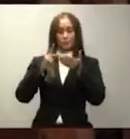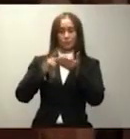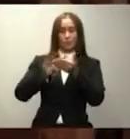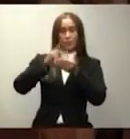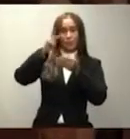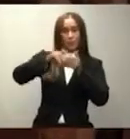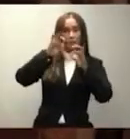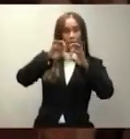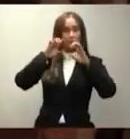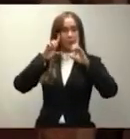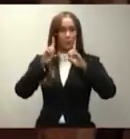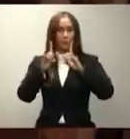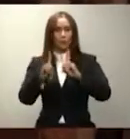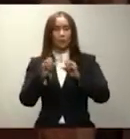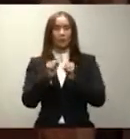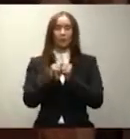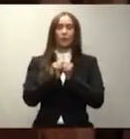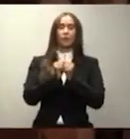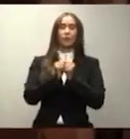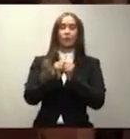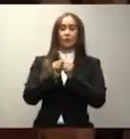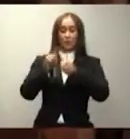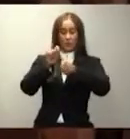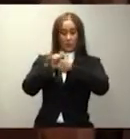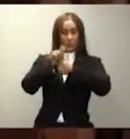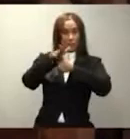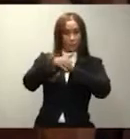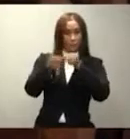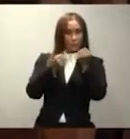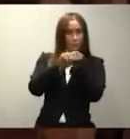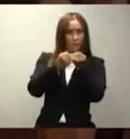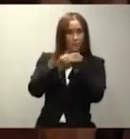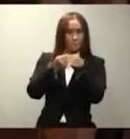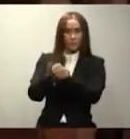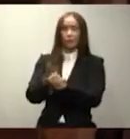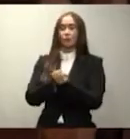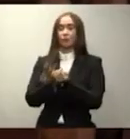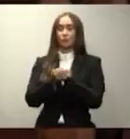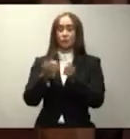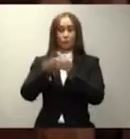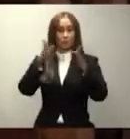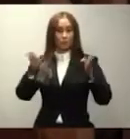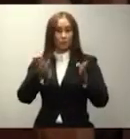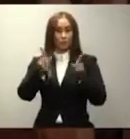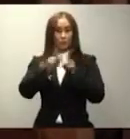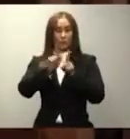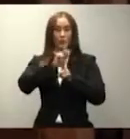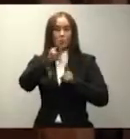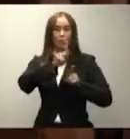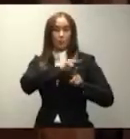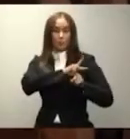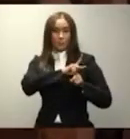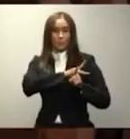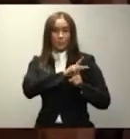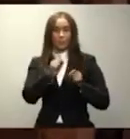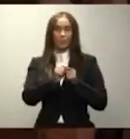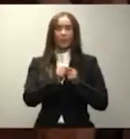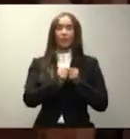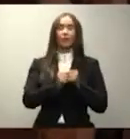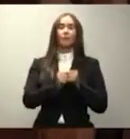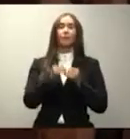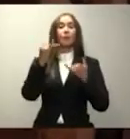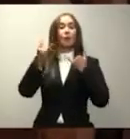planes sanitarios, planes al sector turismo, colaboraciones público-privadas, reformas de las estructuras estatales y estamos